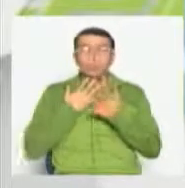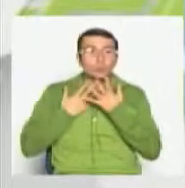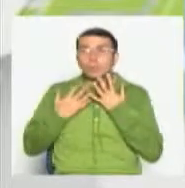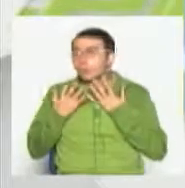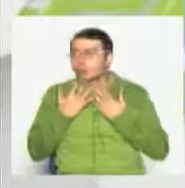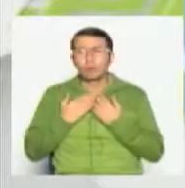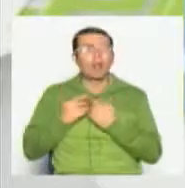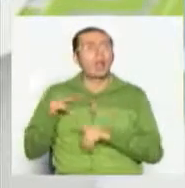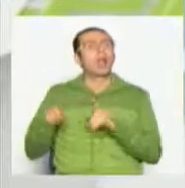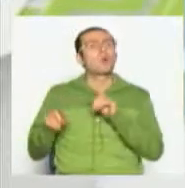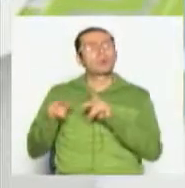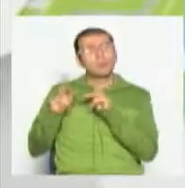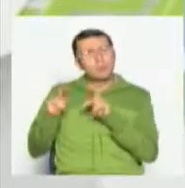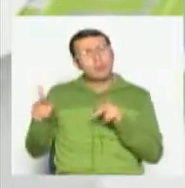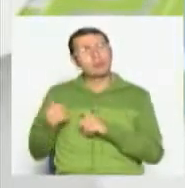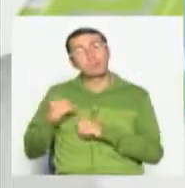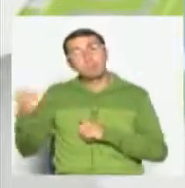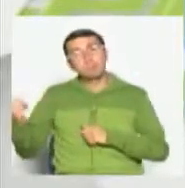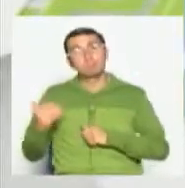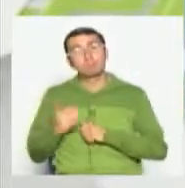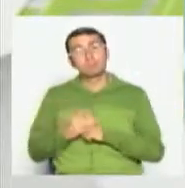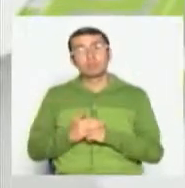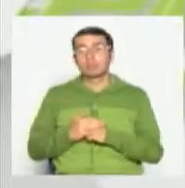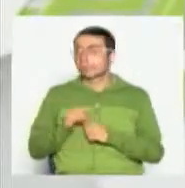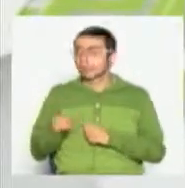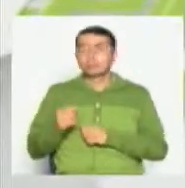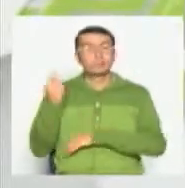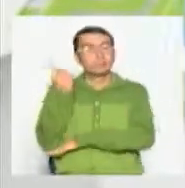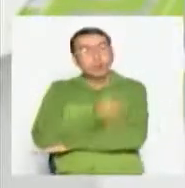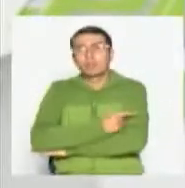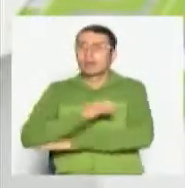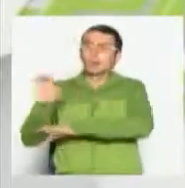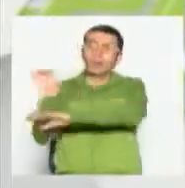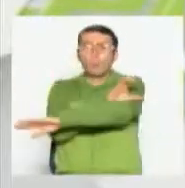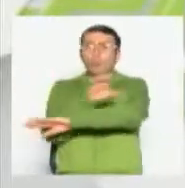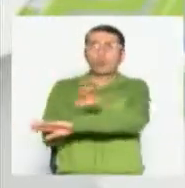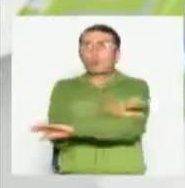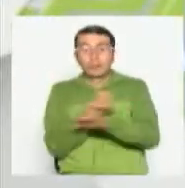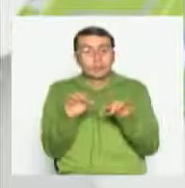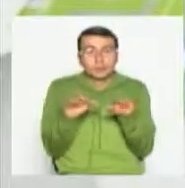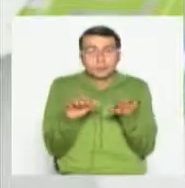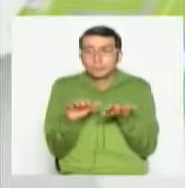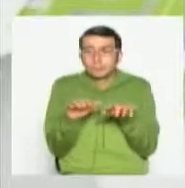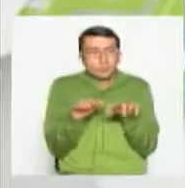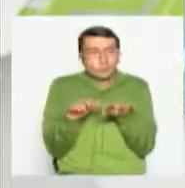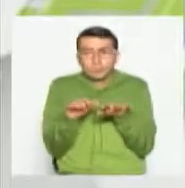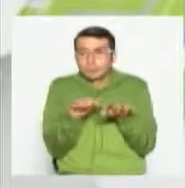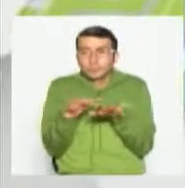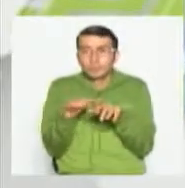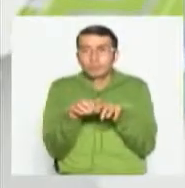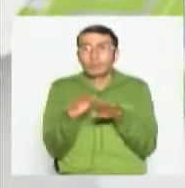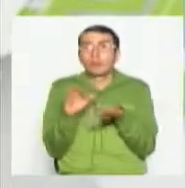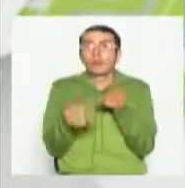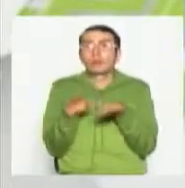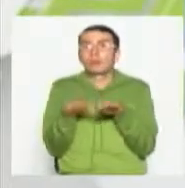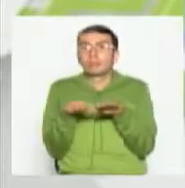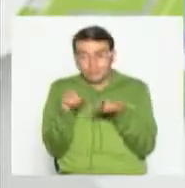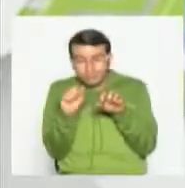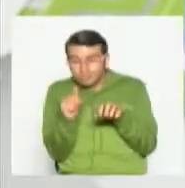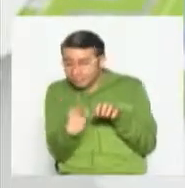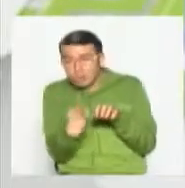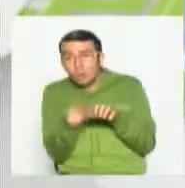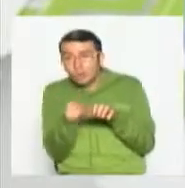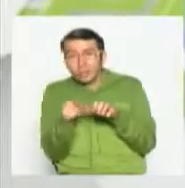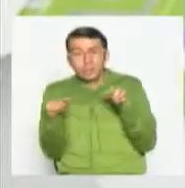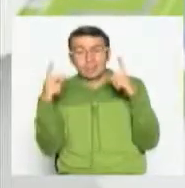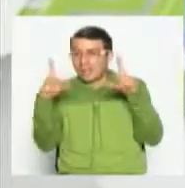personas que son pegadas a su PC, a su computador, incluso ven la televisión desde ahí, ¿cierto?